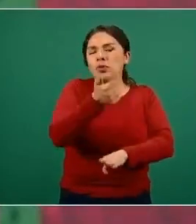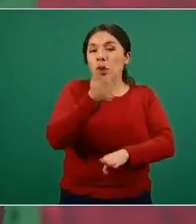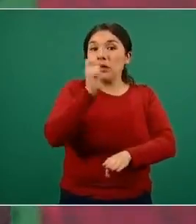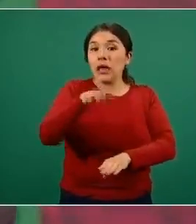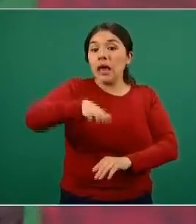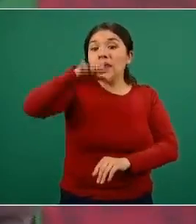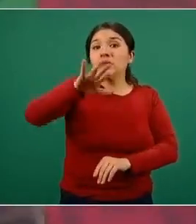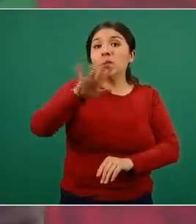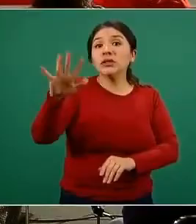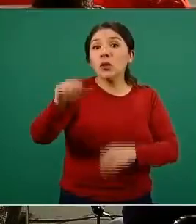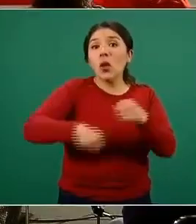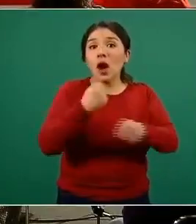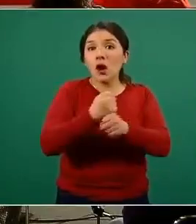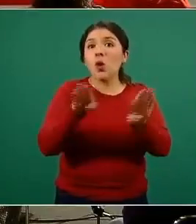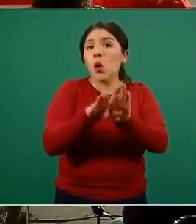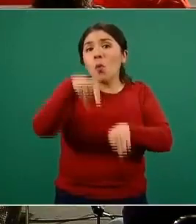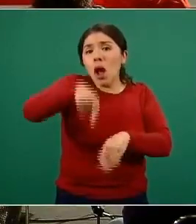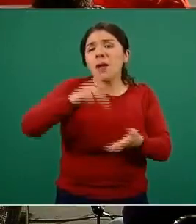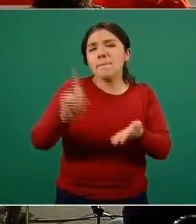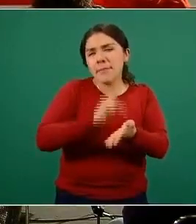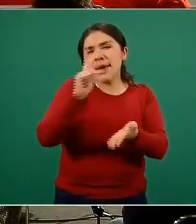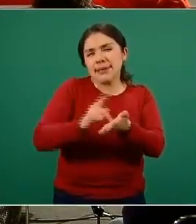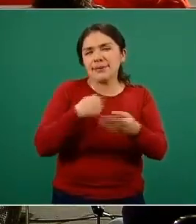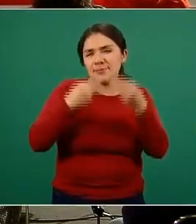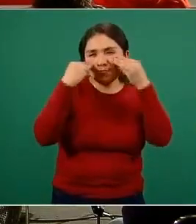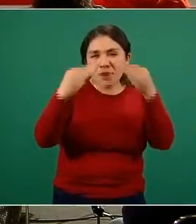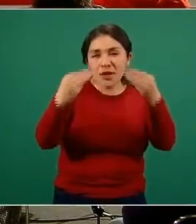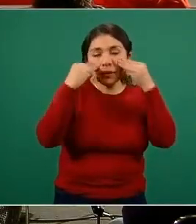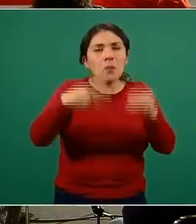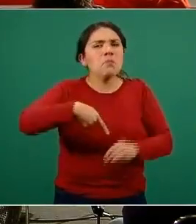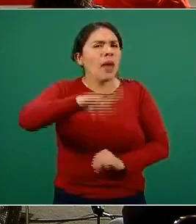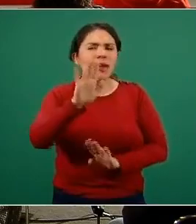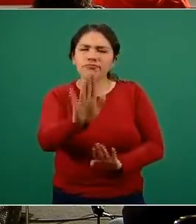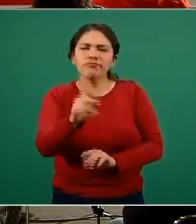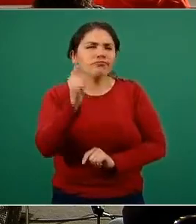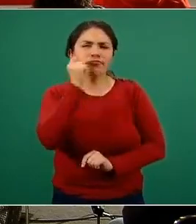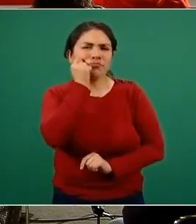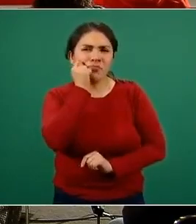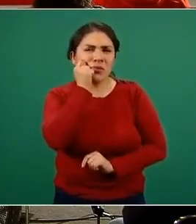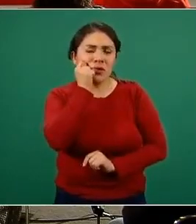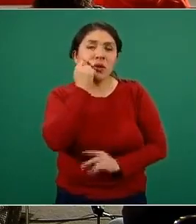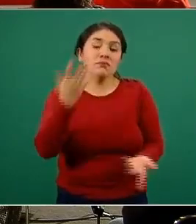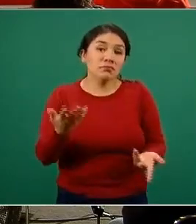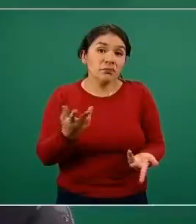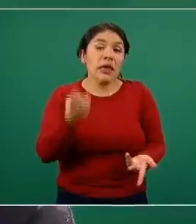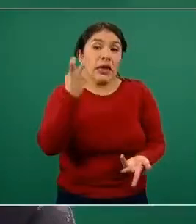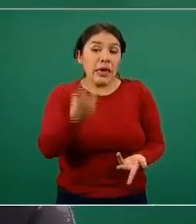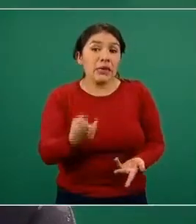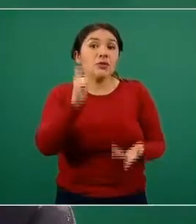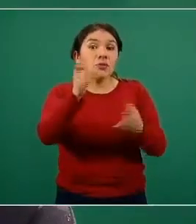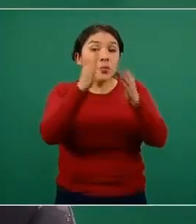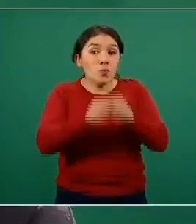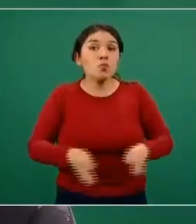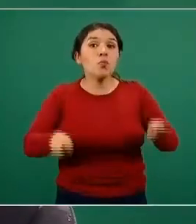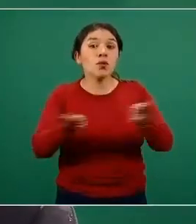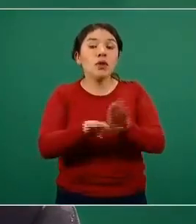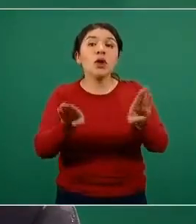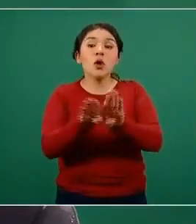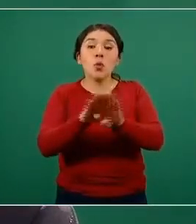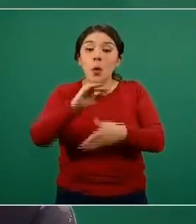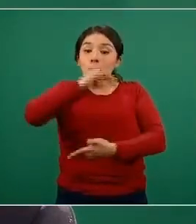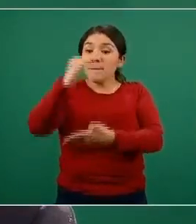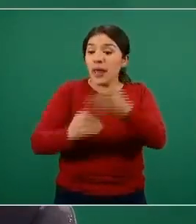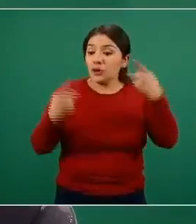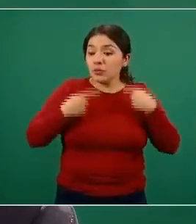años, como lo hemos mostrado en varias ocasiones. Pero a pesar de ello, tiene un impacto mayor en reducir la